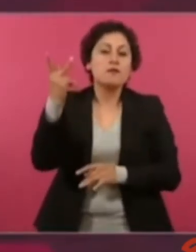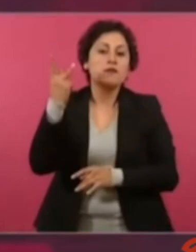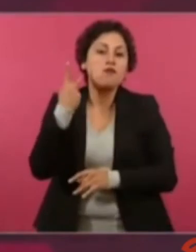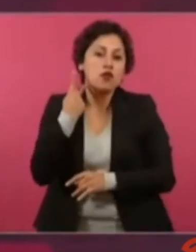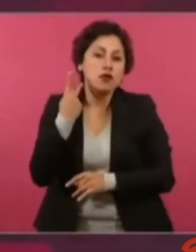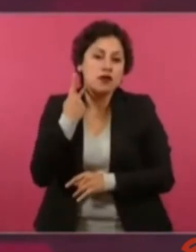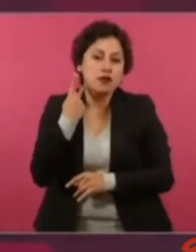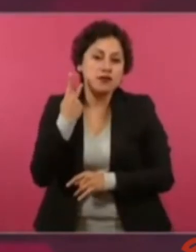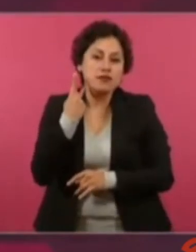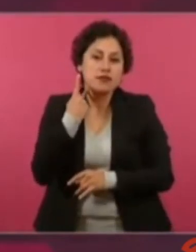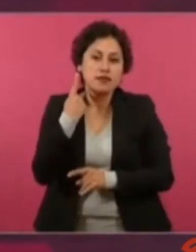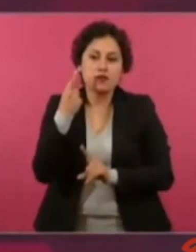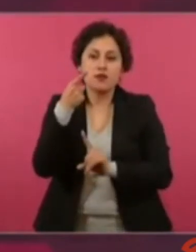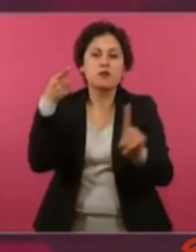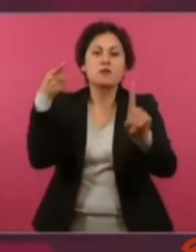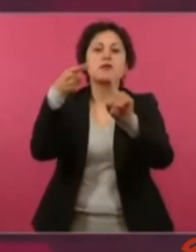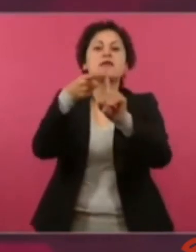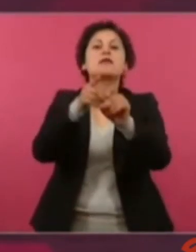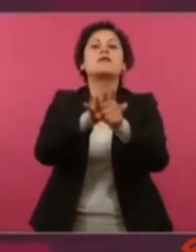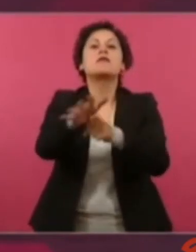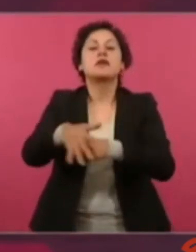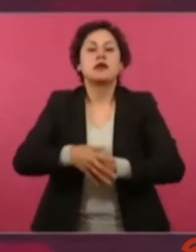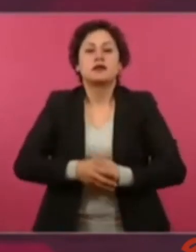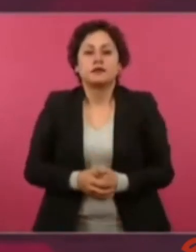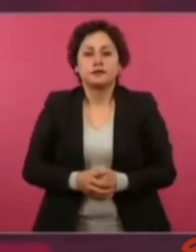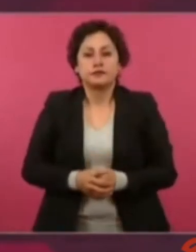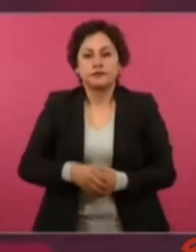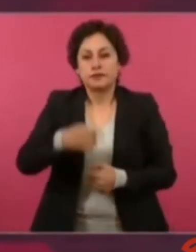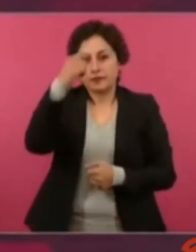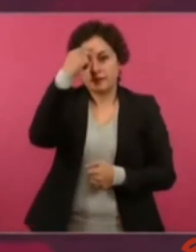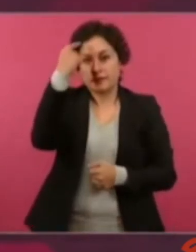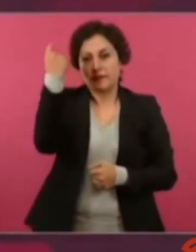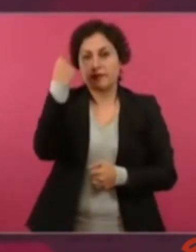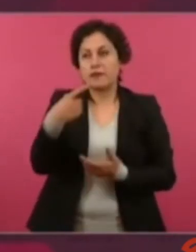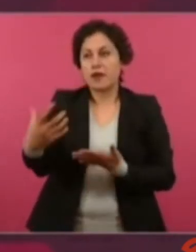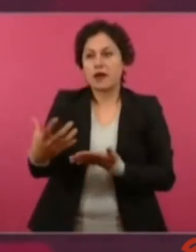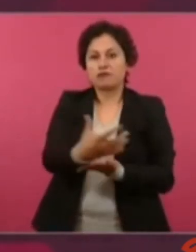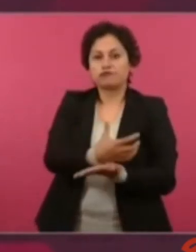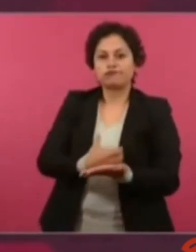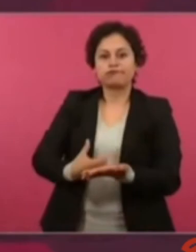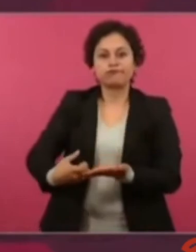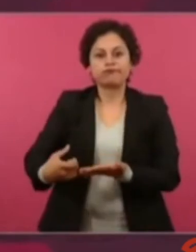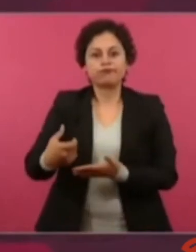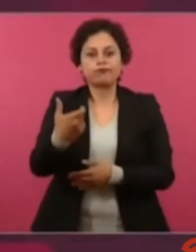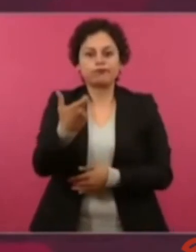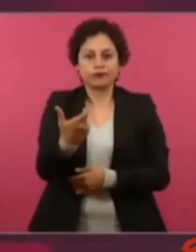obtener prebendas. Es una empresa lucrativa.